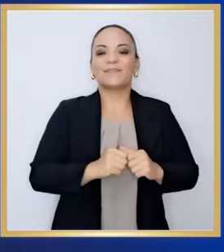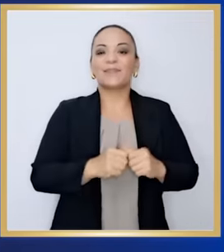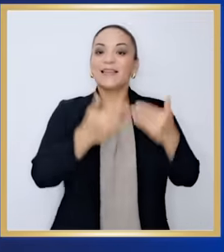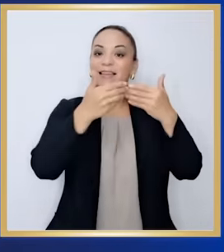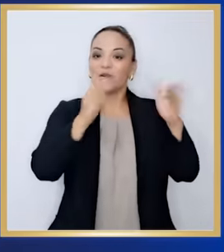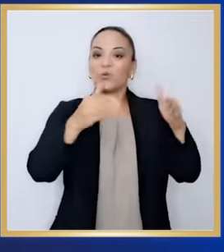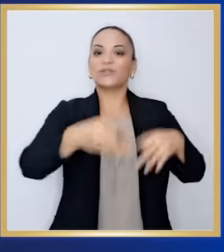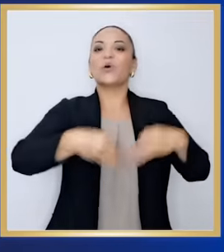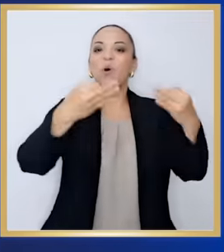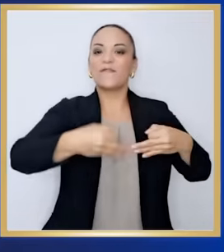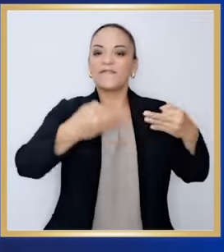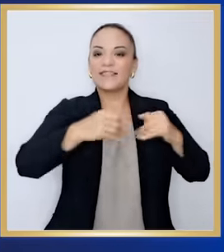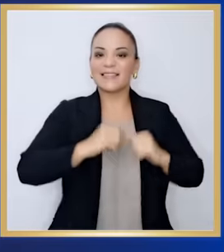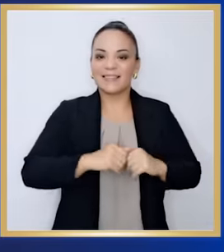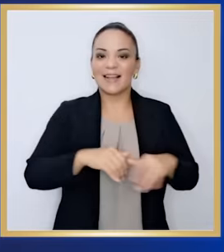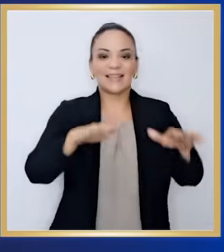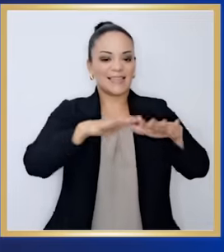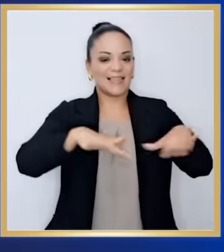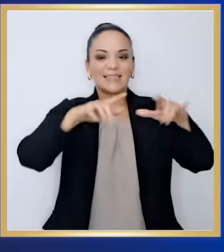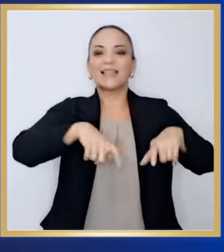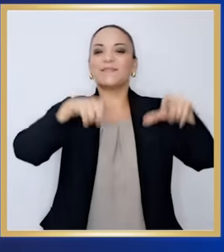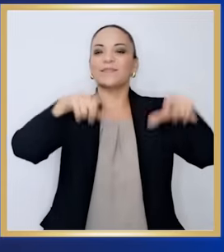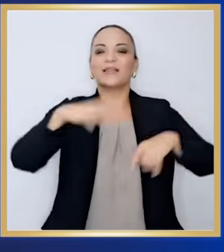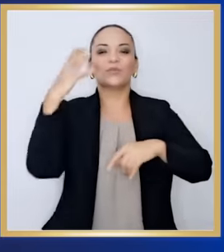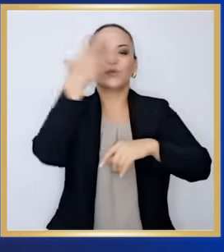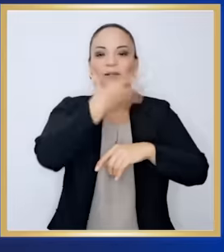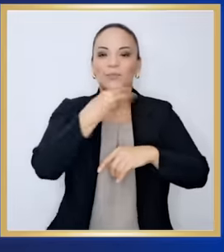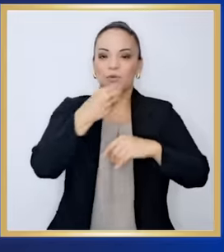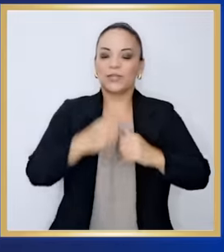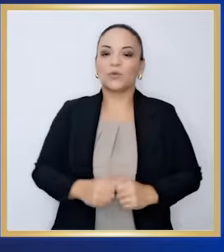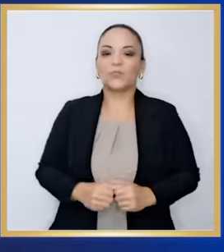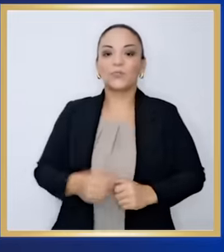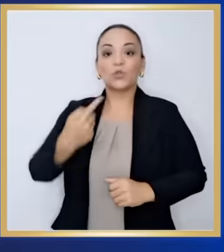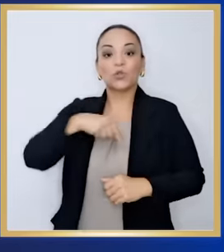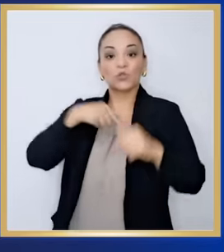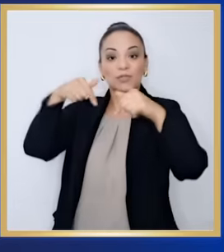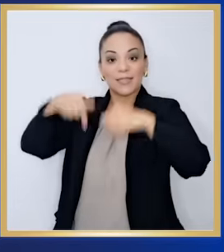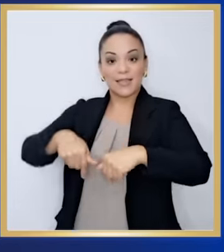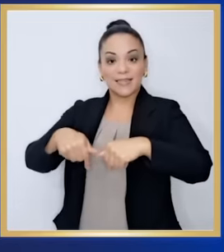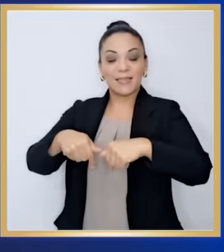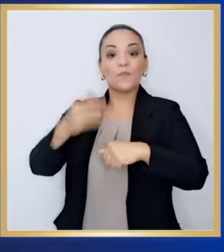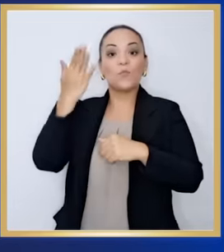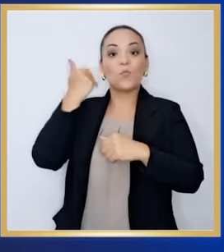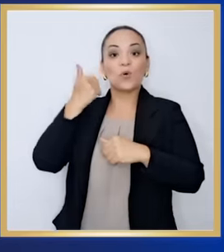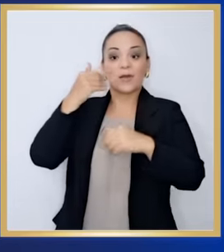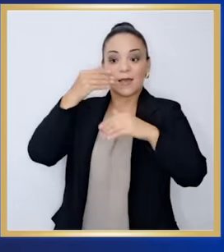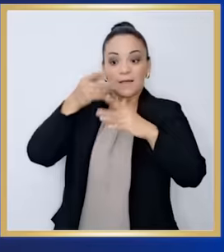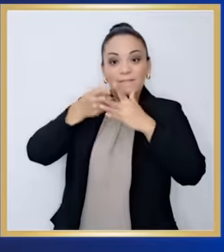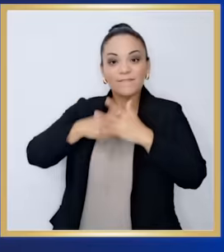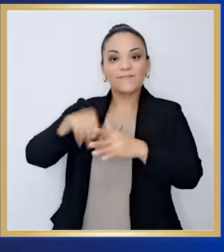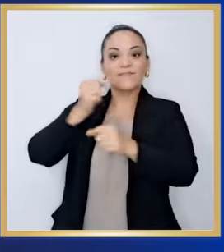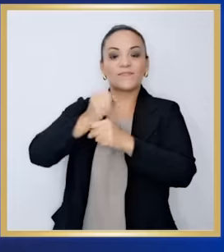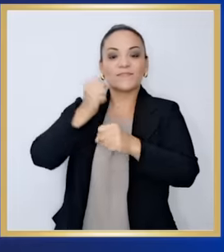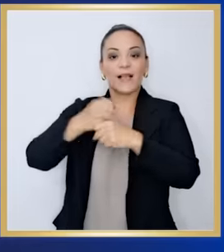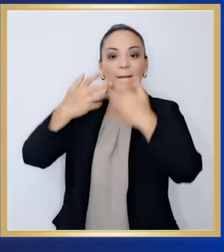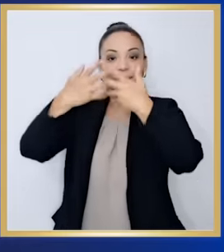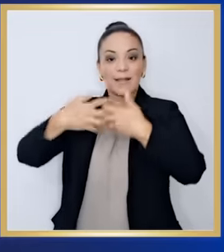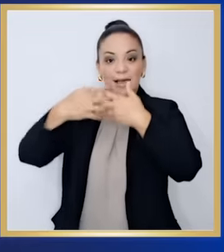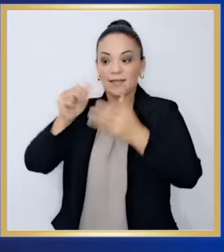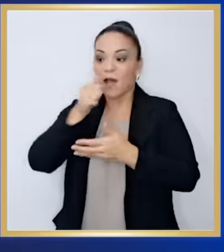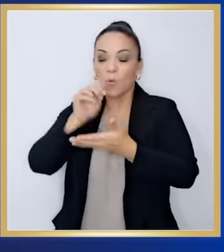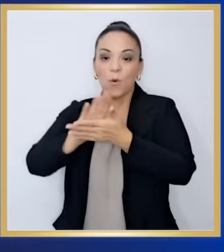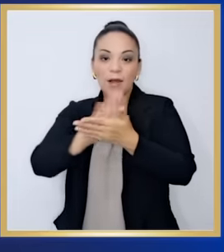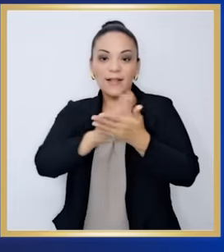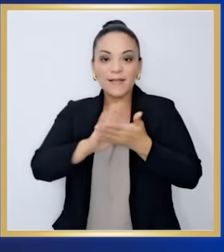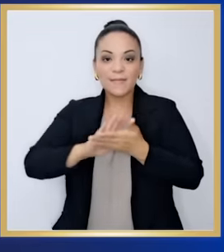acompañarlos hoy en la inauguración oficial de este gimnasio tan bonito. Estamos aquí porque en la